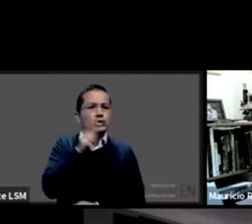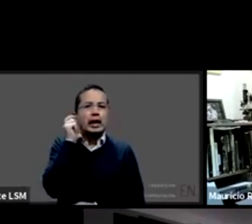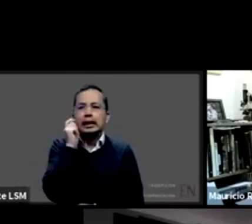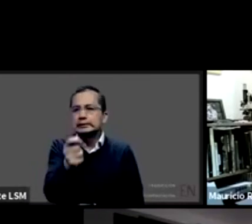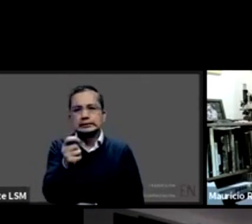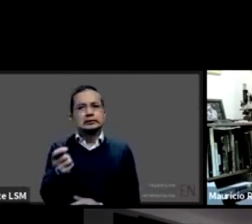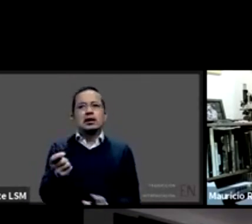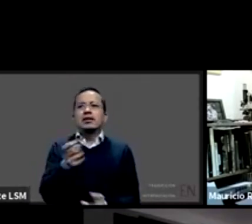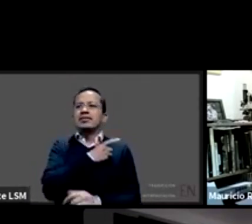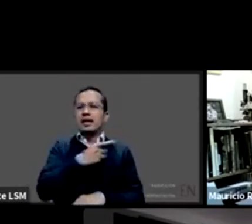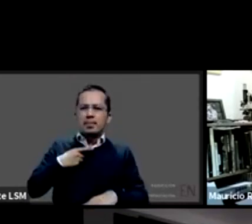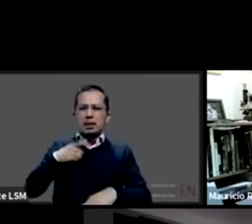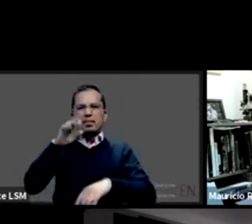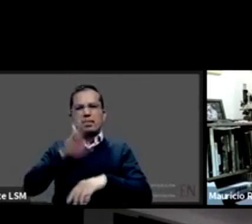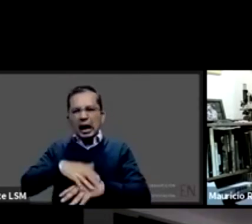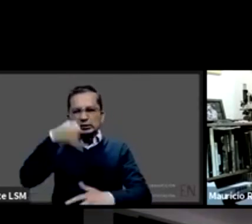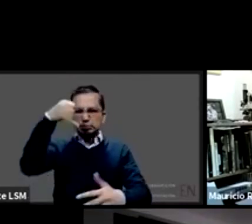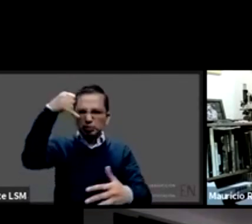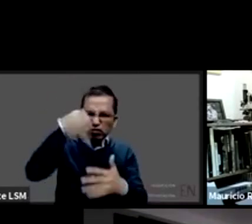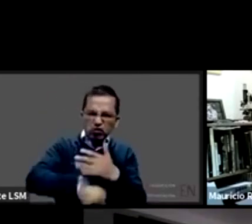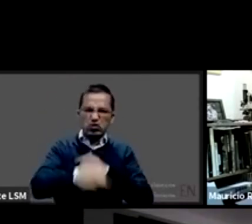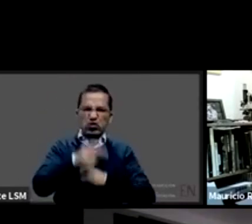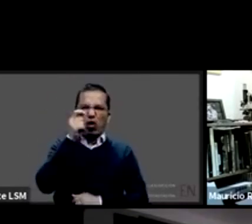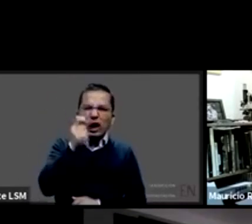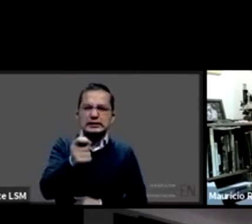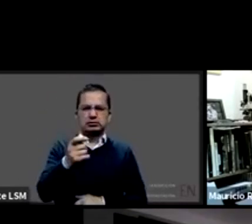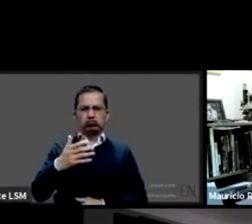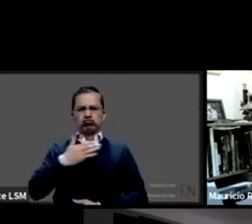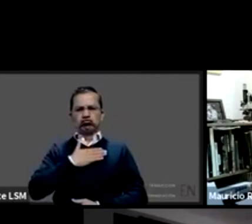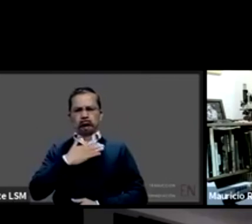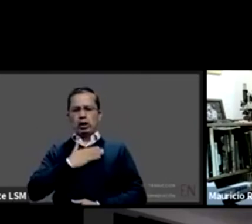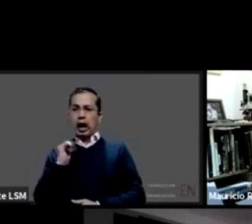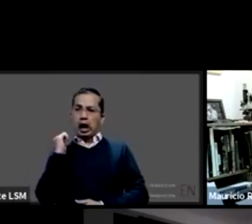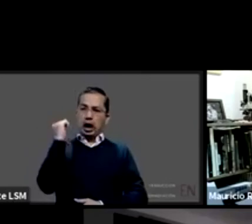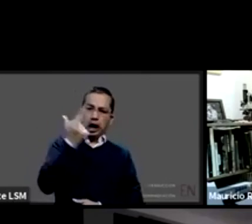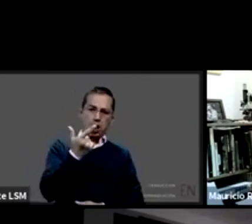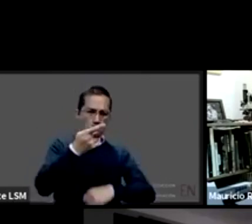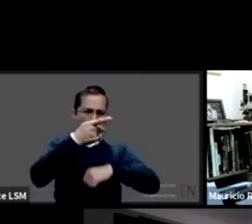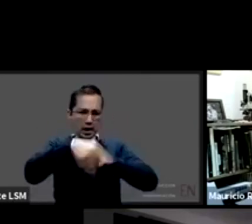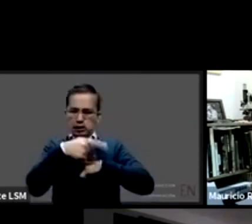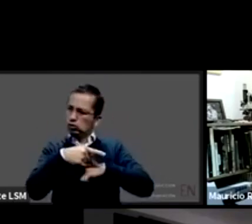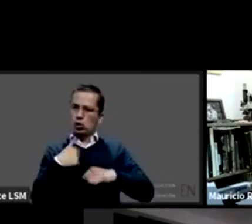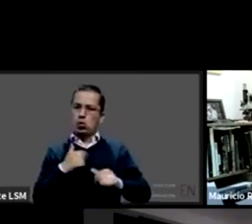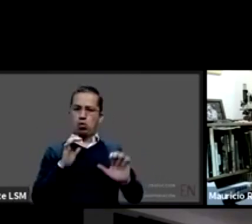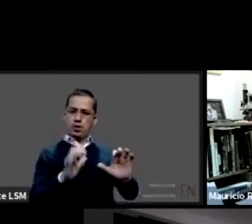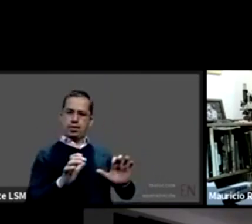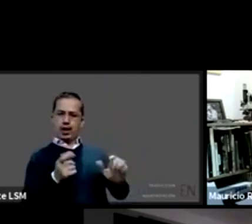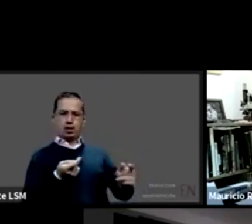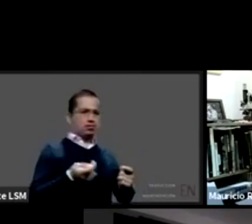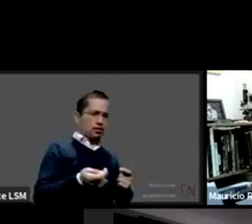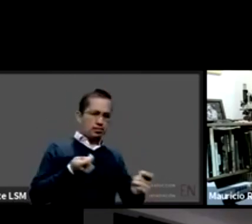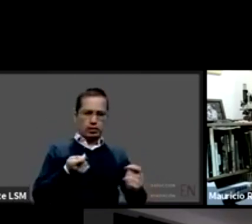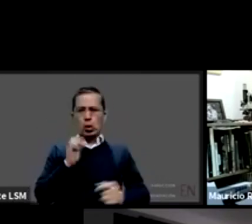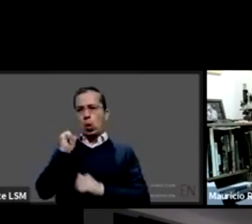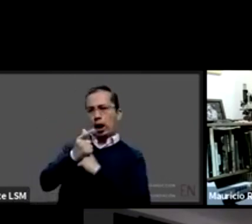se vea como la la forma de gestionar nuestros riesgos y de cómo los determinantes sociales de la salud